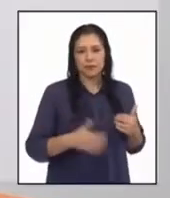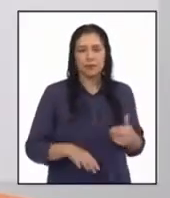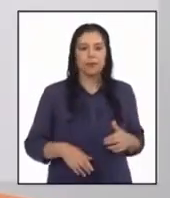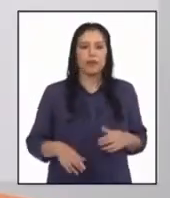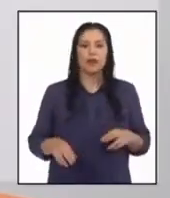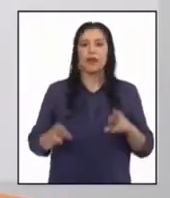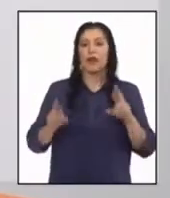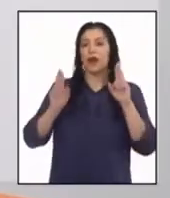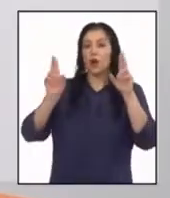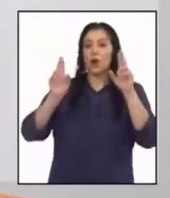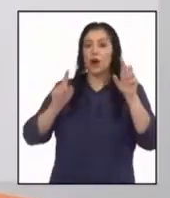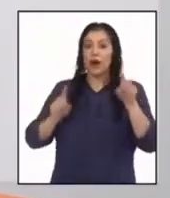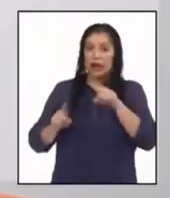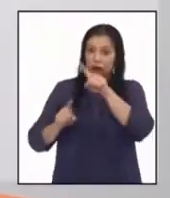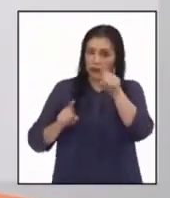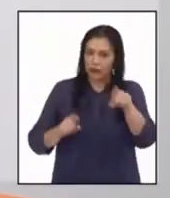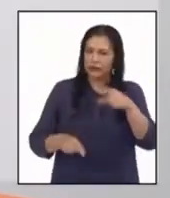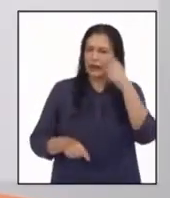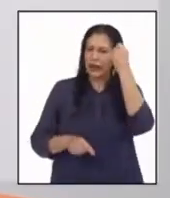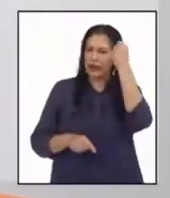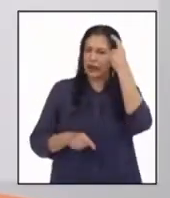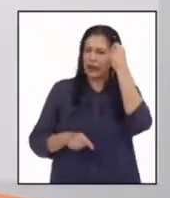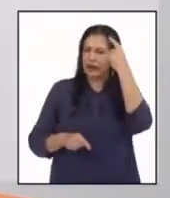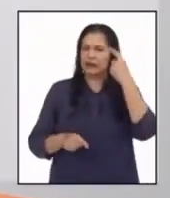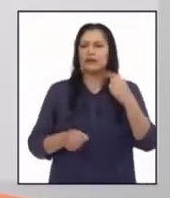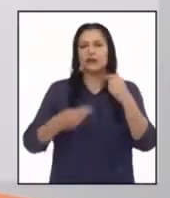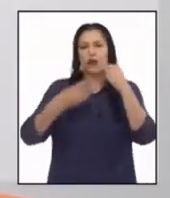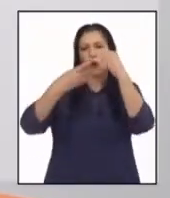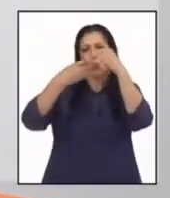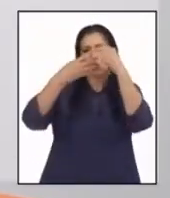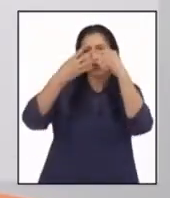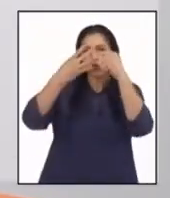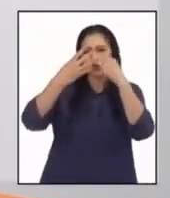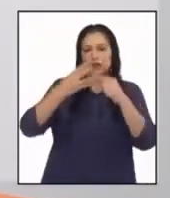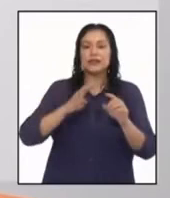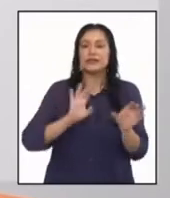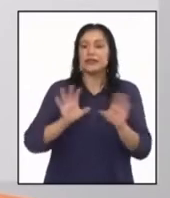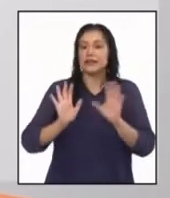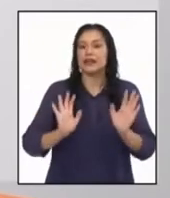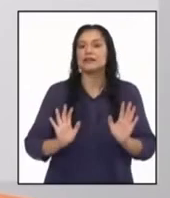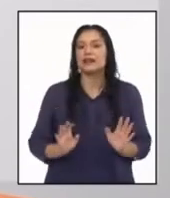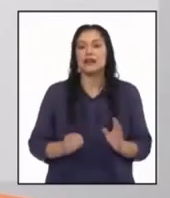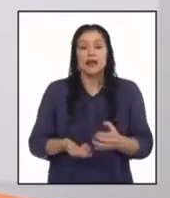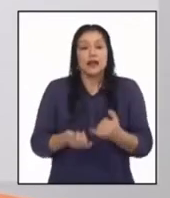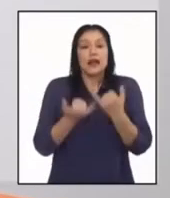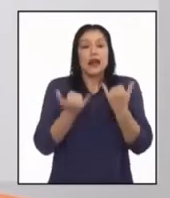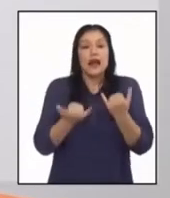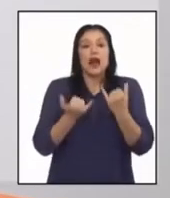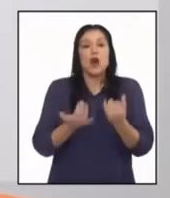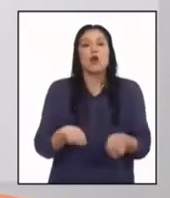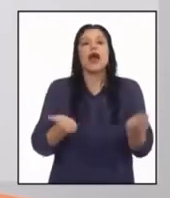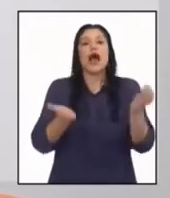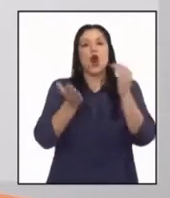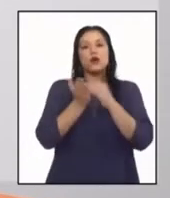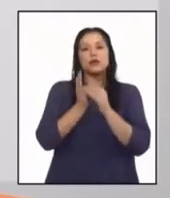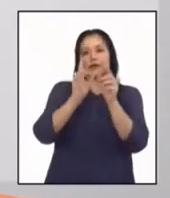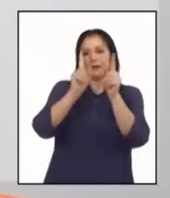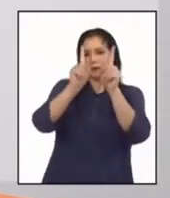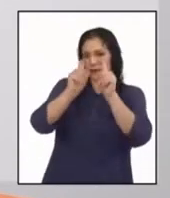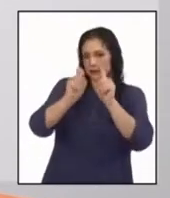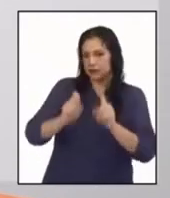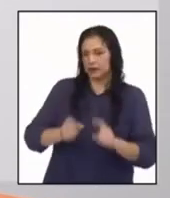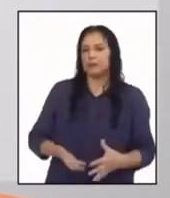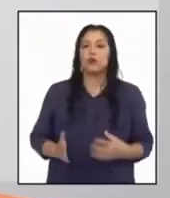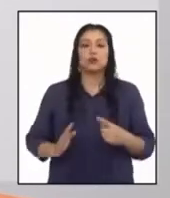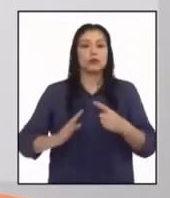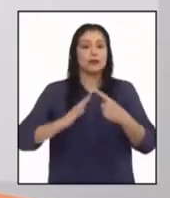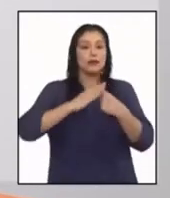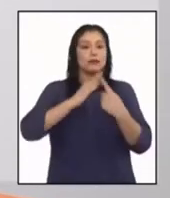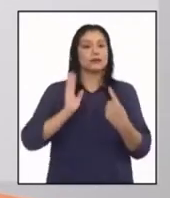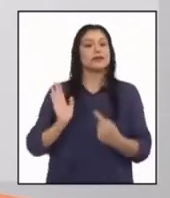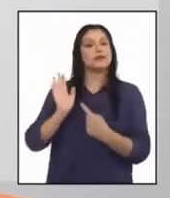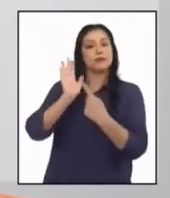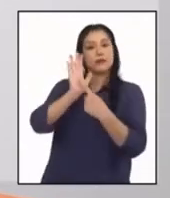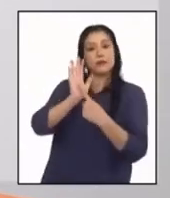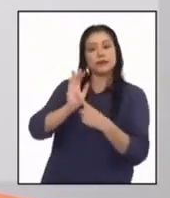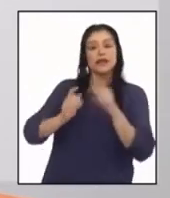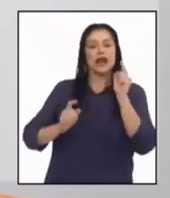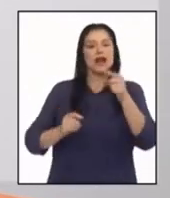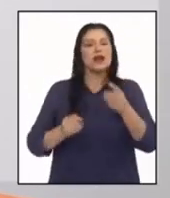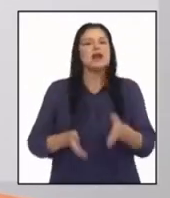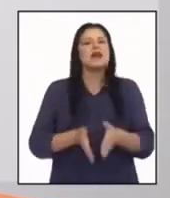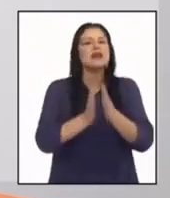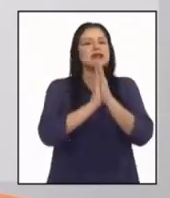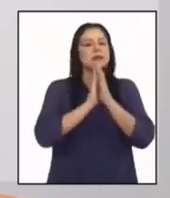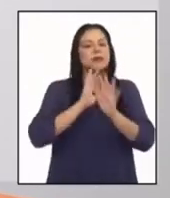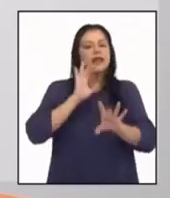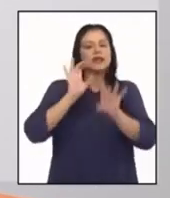Espero que todos hayan comprendido los pasos a seguir. Ahora, retomemos la pregunta de la situación. En ella se